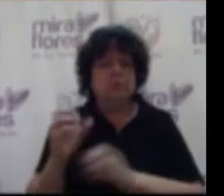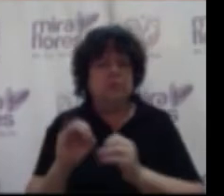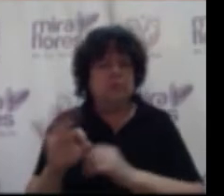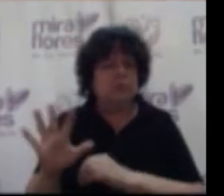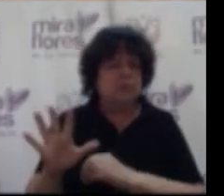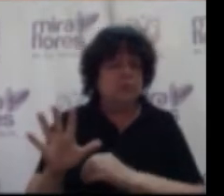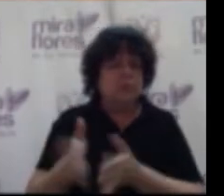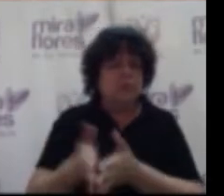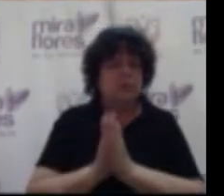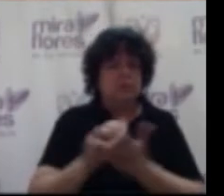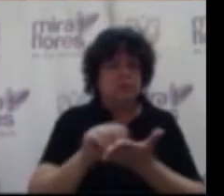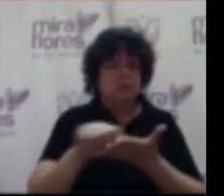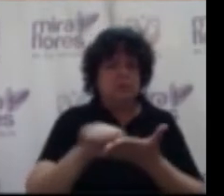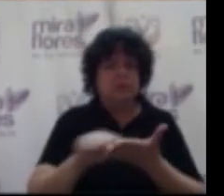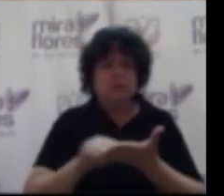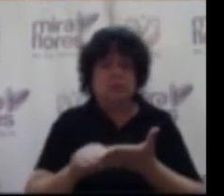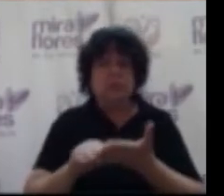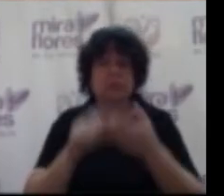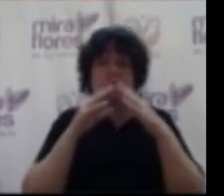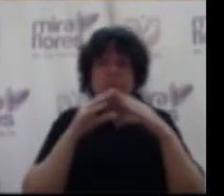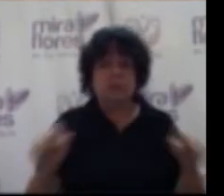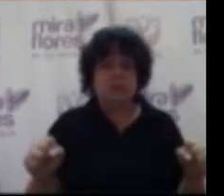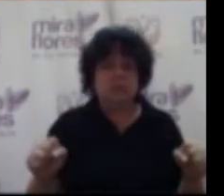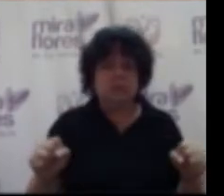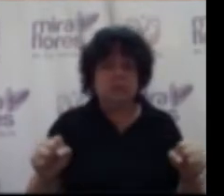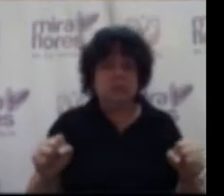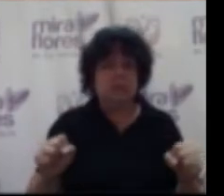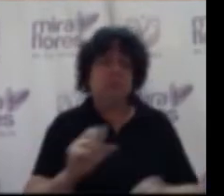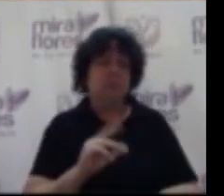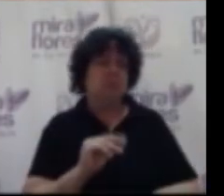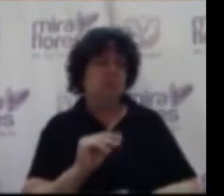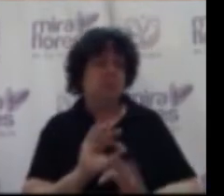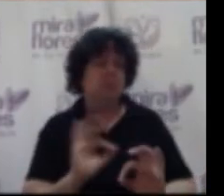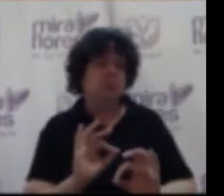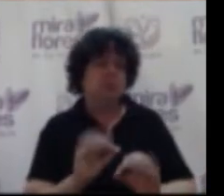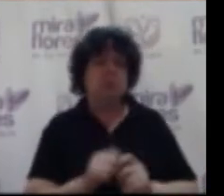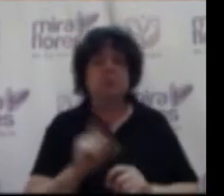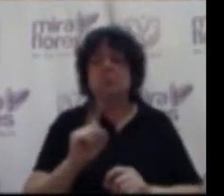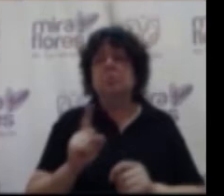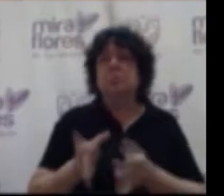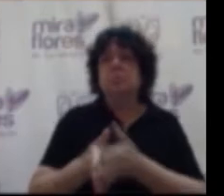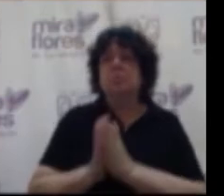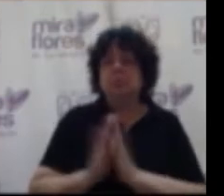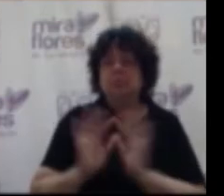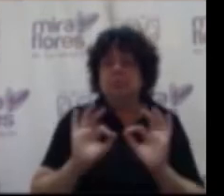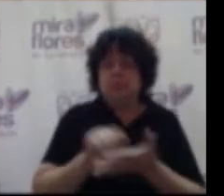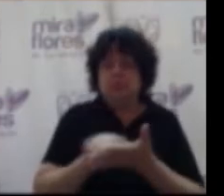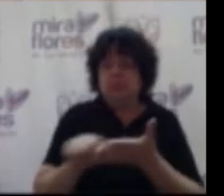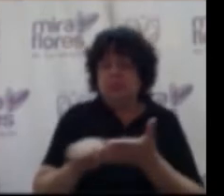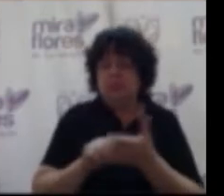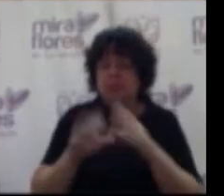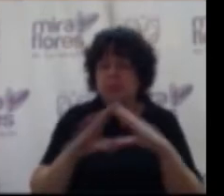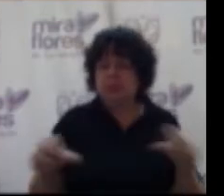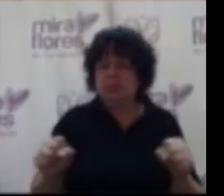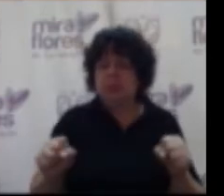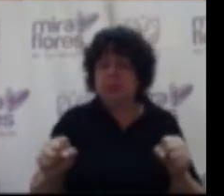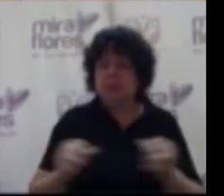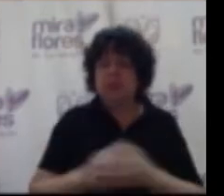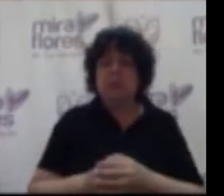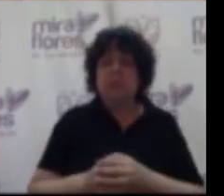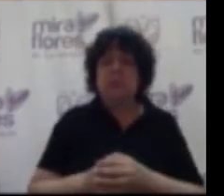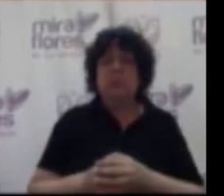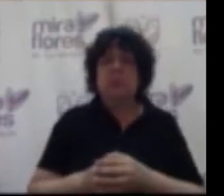pedido por escrito en secretaría general no señor alcalde no teniendo pedidos por escrito en secretaría general